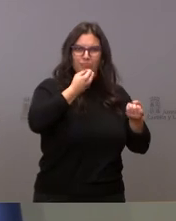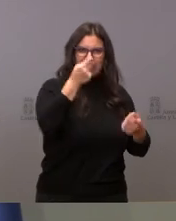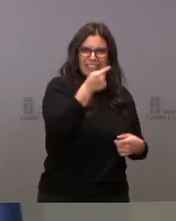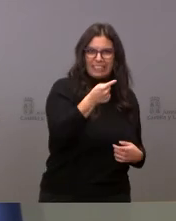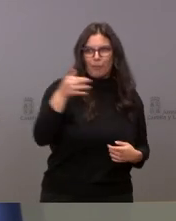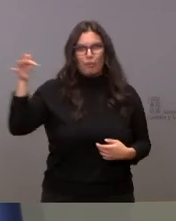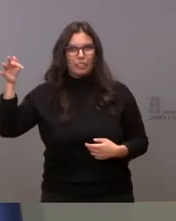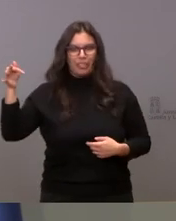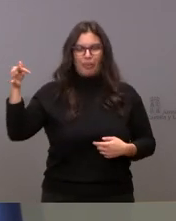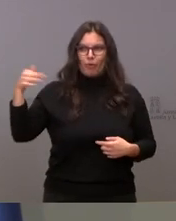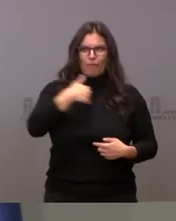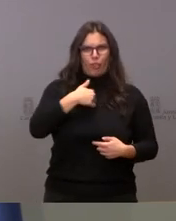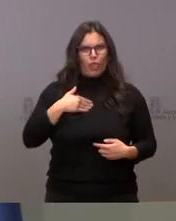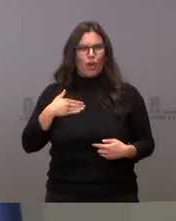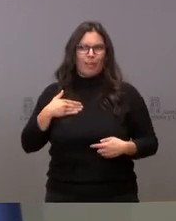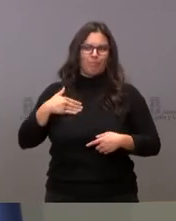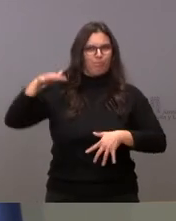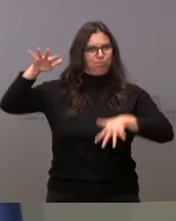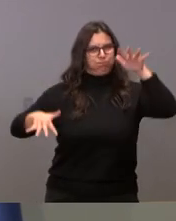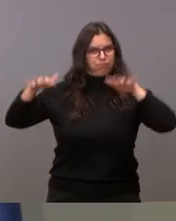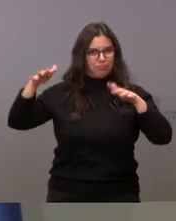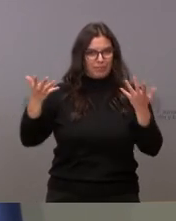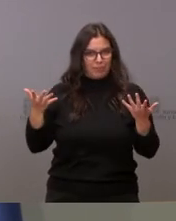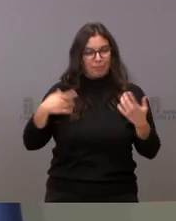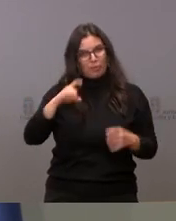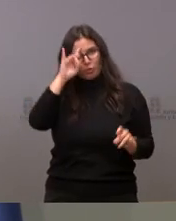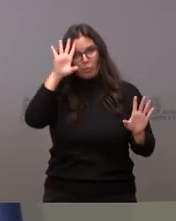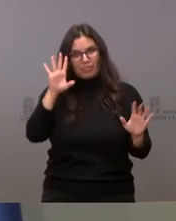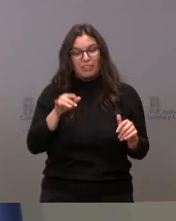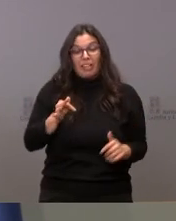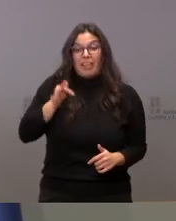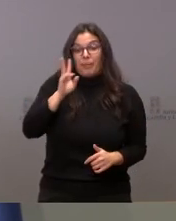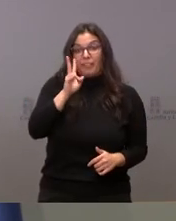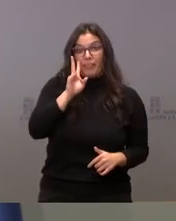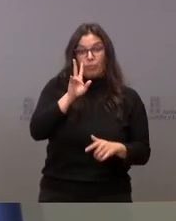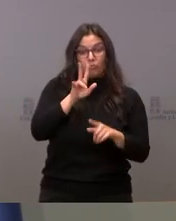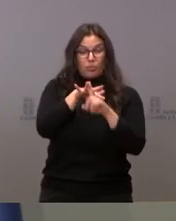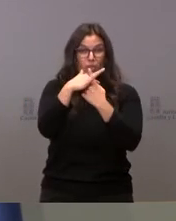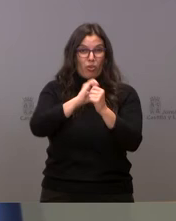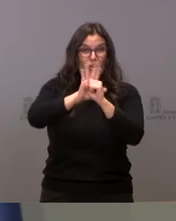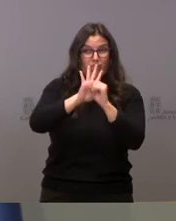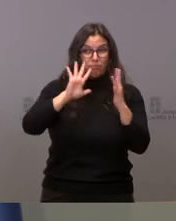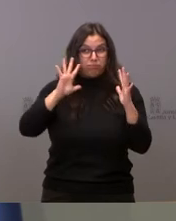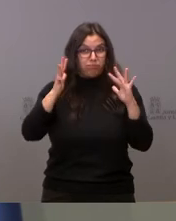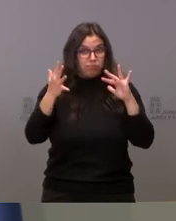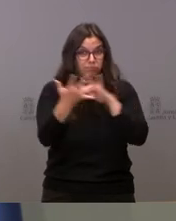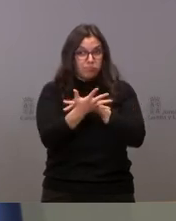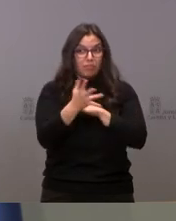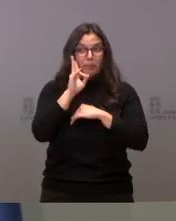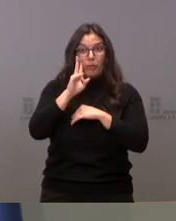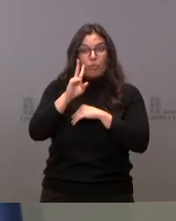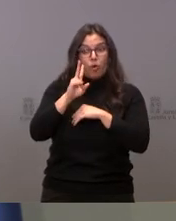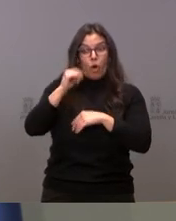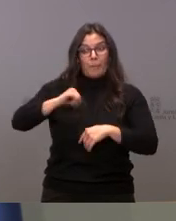Y sobre todo no estamos de acuerdo porque además en este momento entendemos que dada la evolución de la pandemia y de nuestra saturación hospitalaria